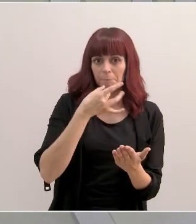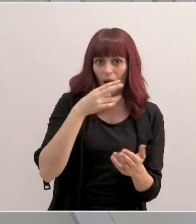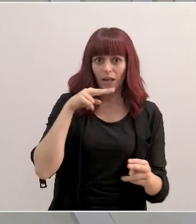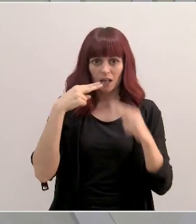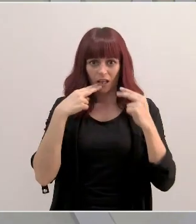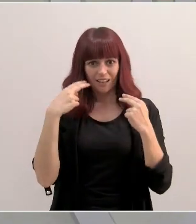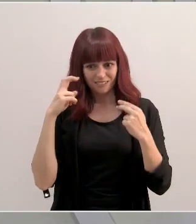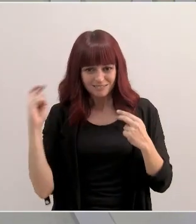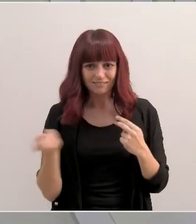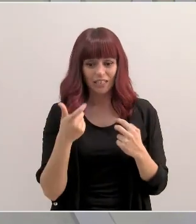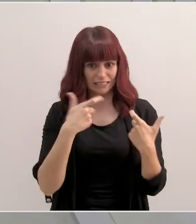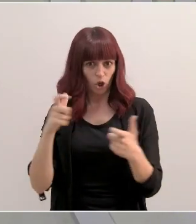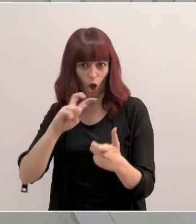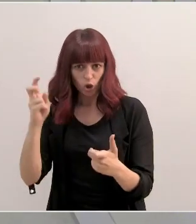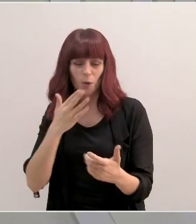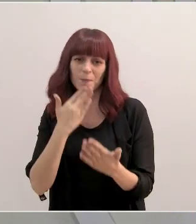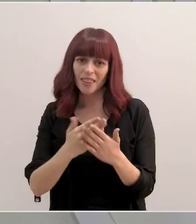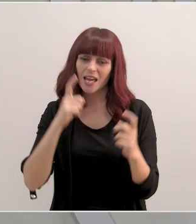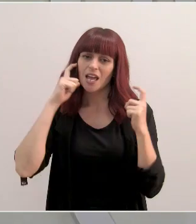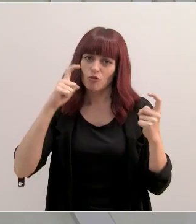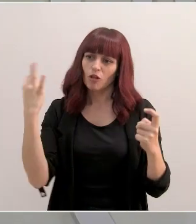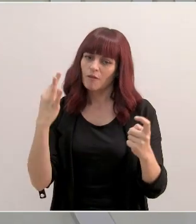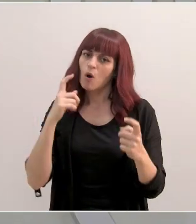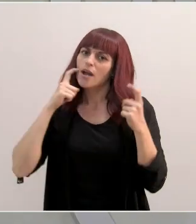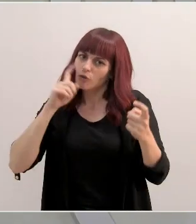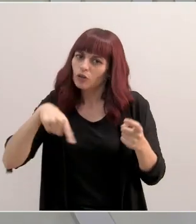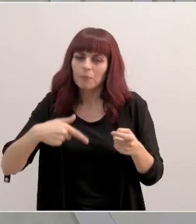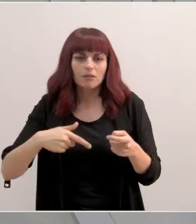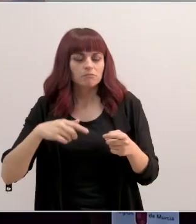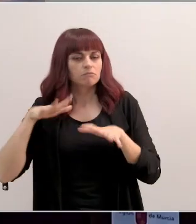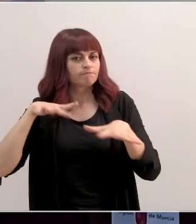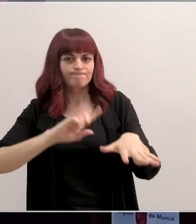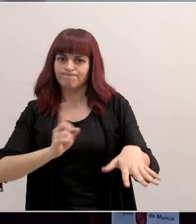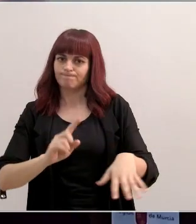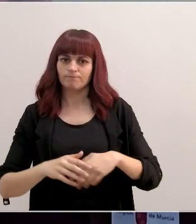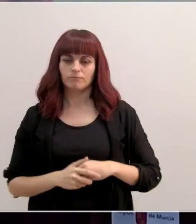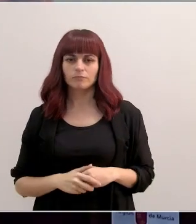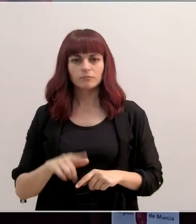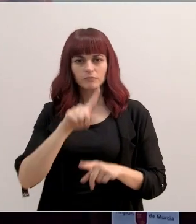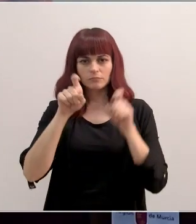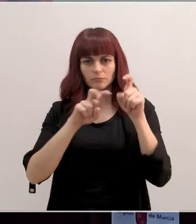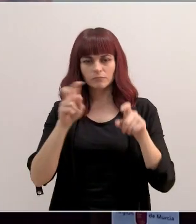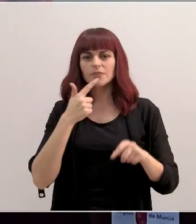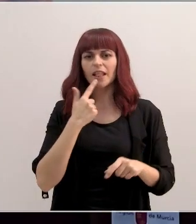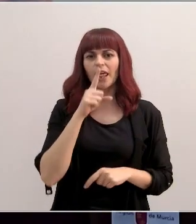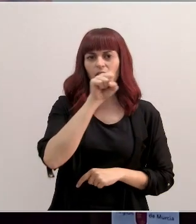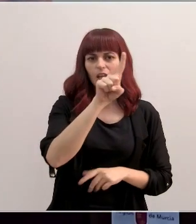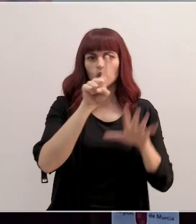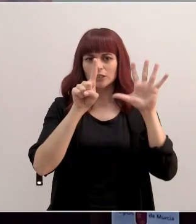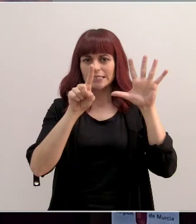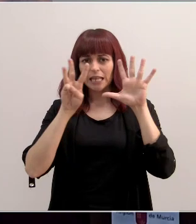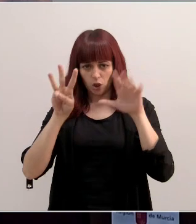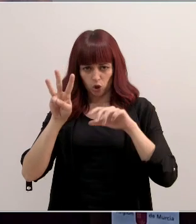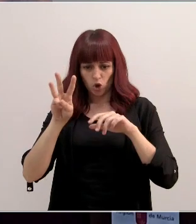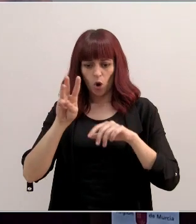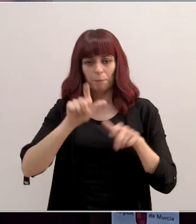y a otros sectores un esfuerzo, también en este sentido deberíamos hacer ese esfuerzo. Otra pregunta. Ha dicho que son 168 los casos de